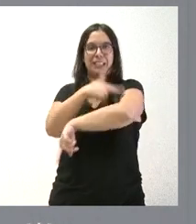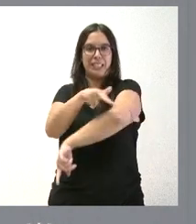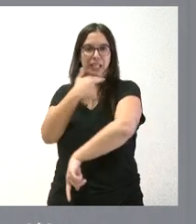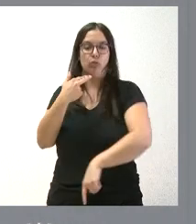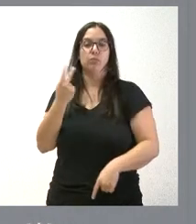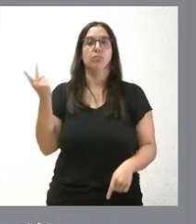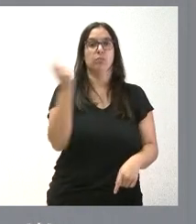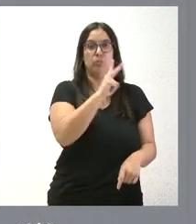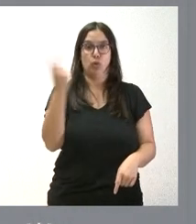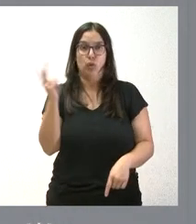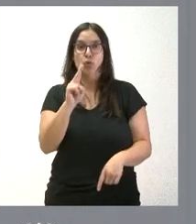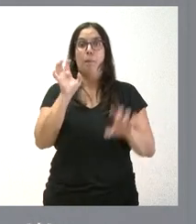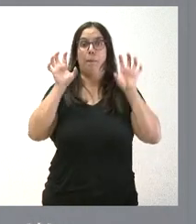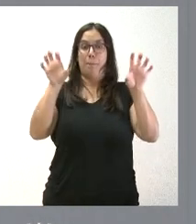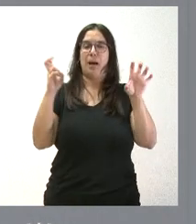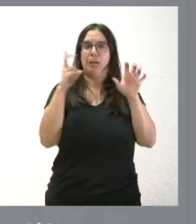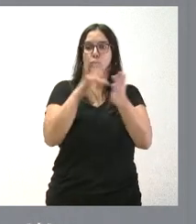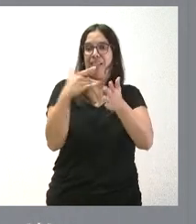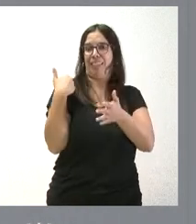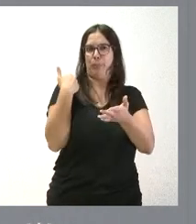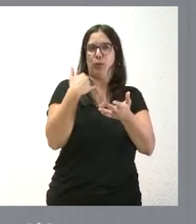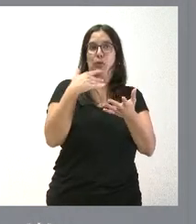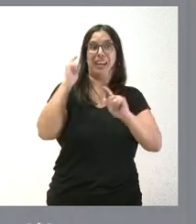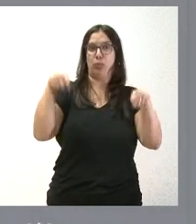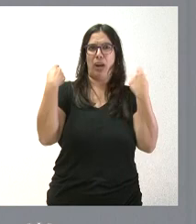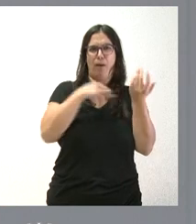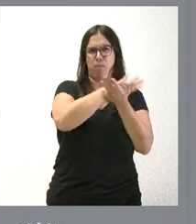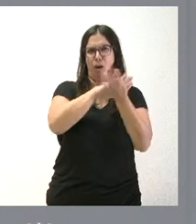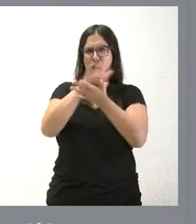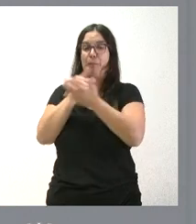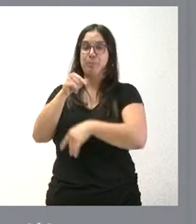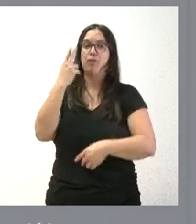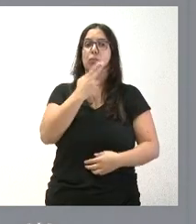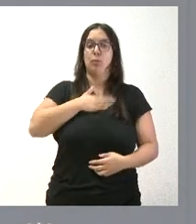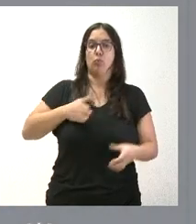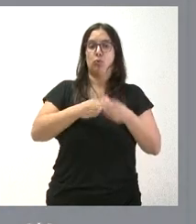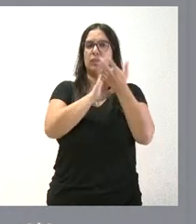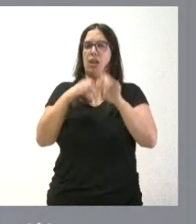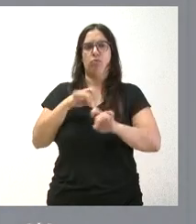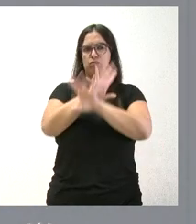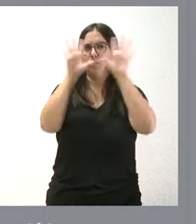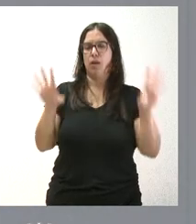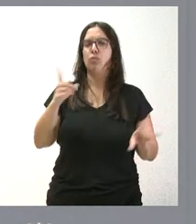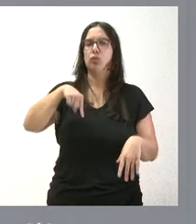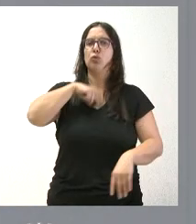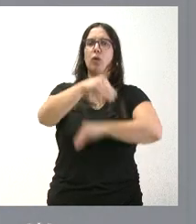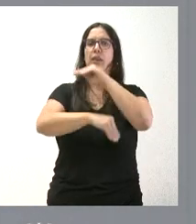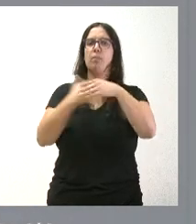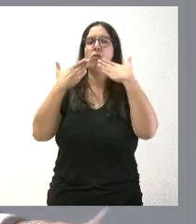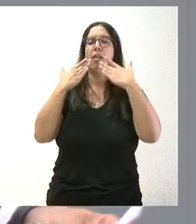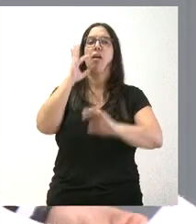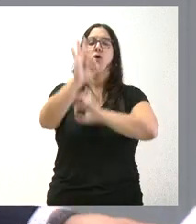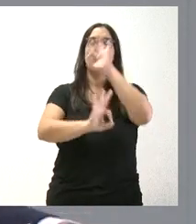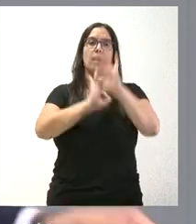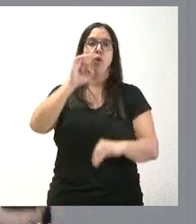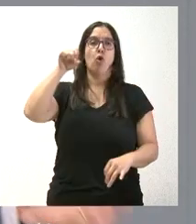poblaciones, Marruecos y Libia, que han sufrido recientes catástrofes naturales, donde el compromiso de la Junta de Castilla y muy evidente y donde lo hacemos a través de las organizaciones no